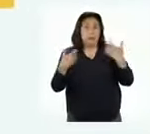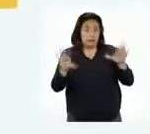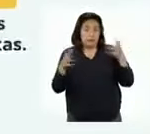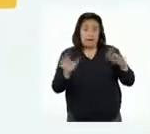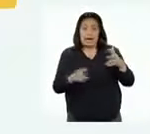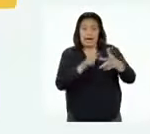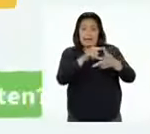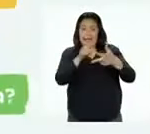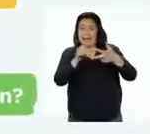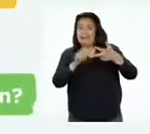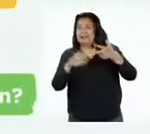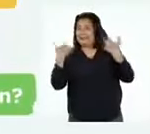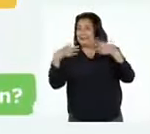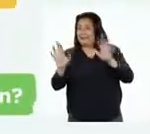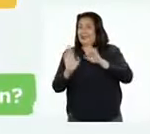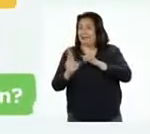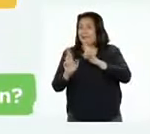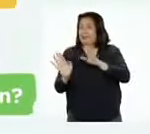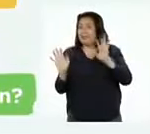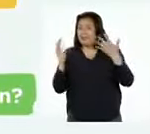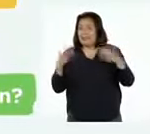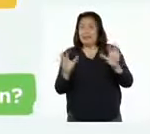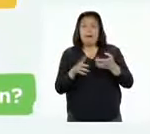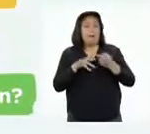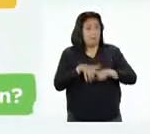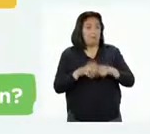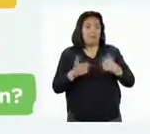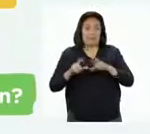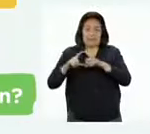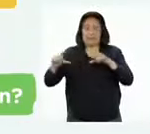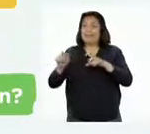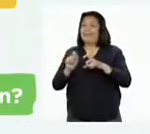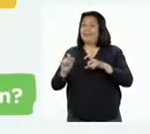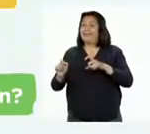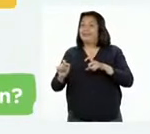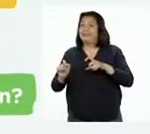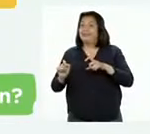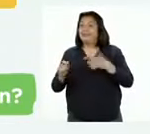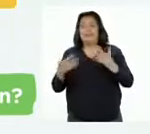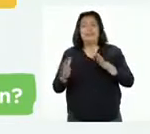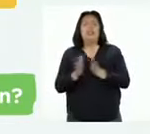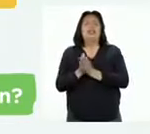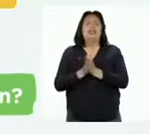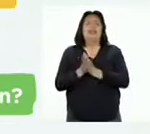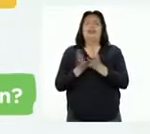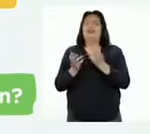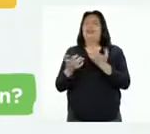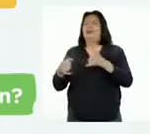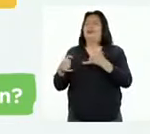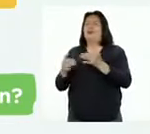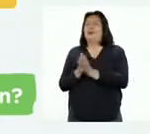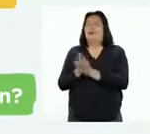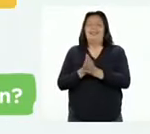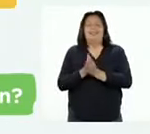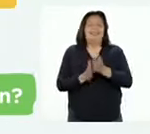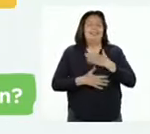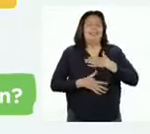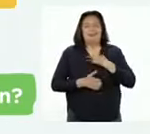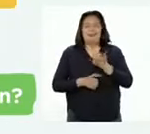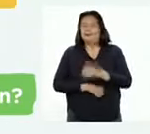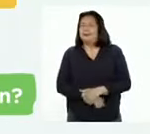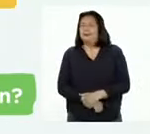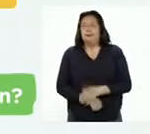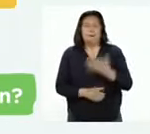ya tenemos las tres preguntas resueltas, profesora. ¿Ya podemos comenzar a hacer nuestras tarjetas? Ya quiero que tengamos nuestro juego de mesa. ¡Qué divertido!